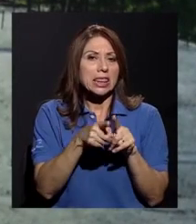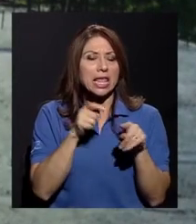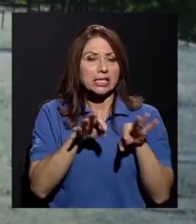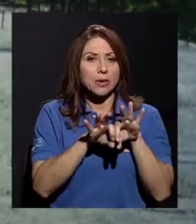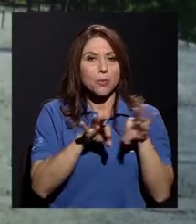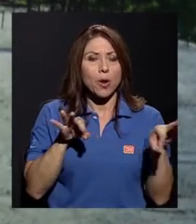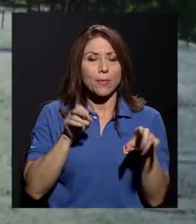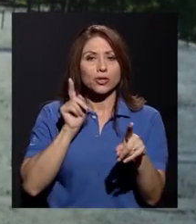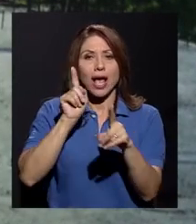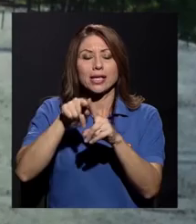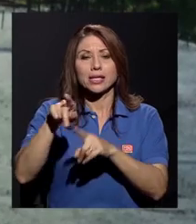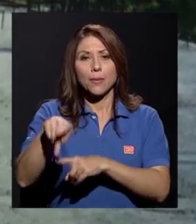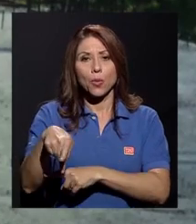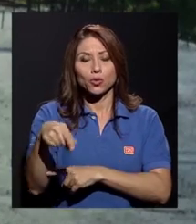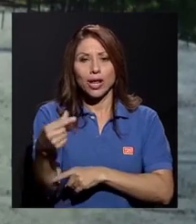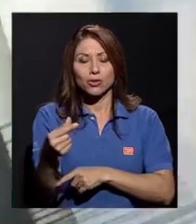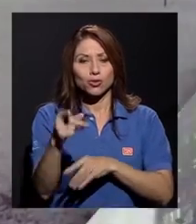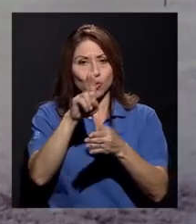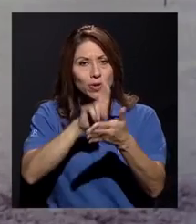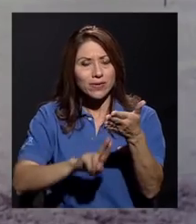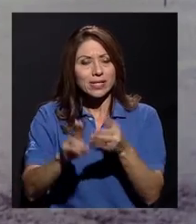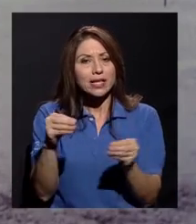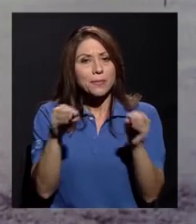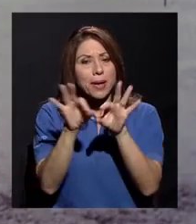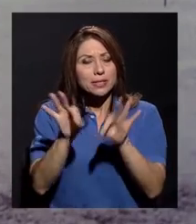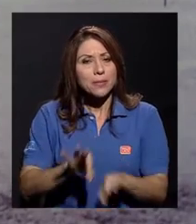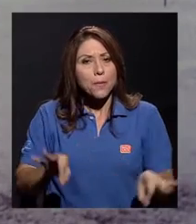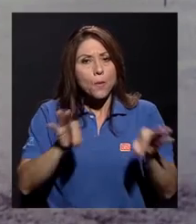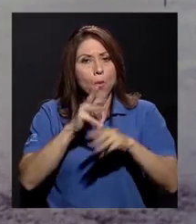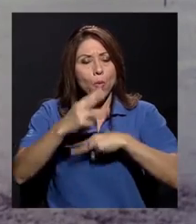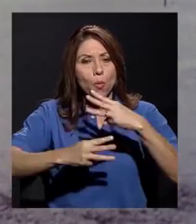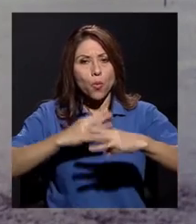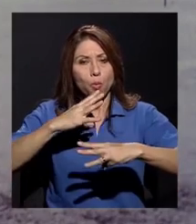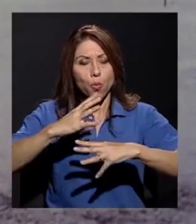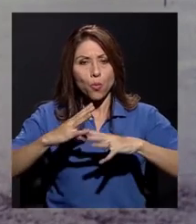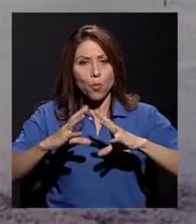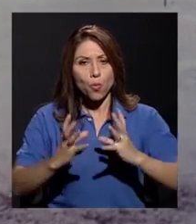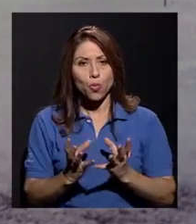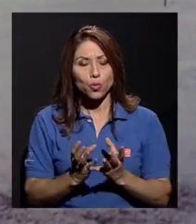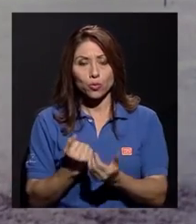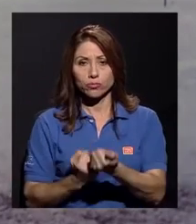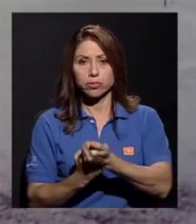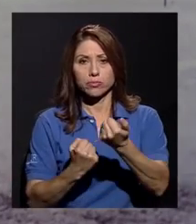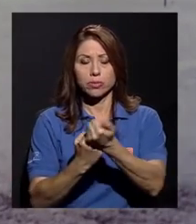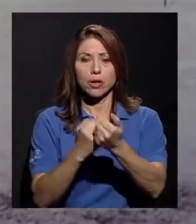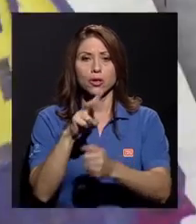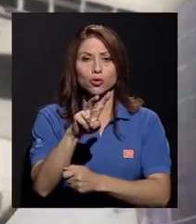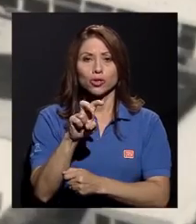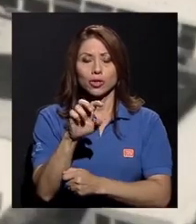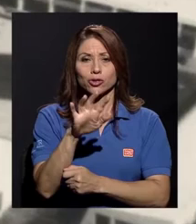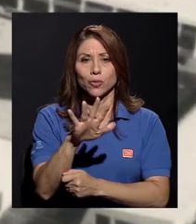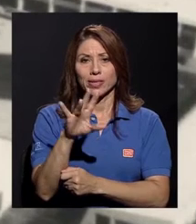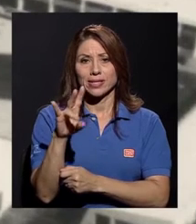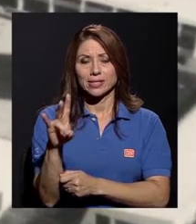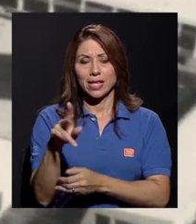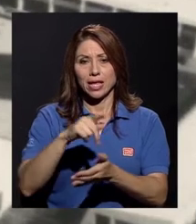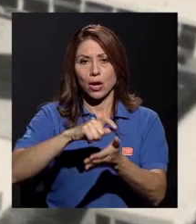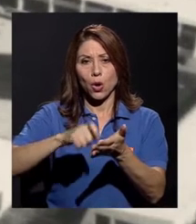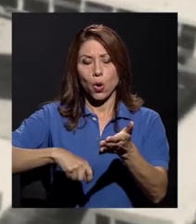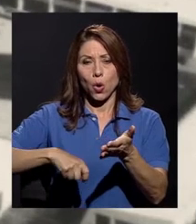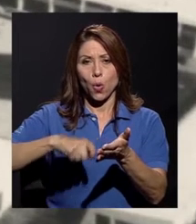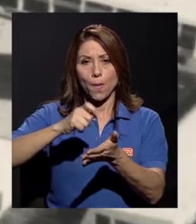en las universidades más importantes del mundo, respaldadas por los 257 convenios internacionales